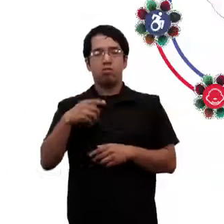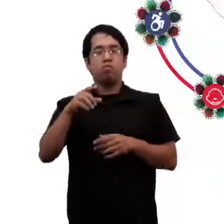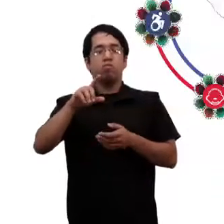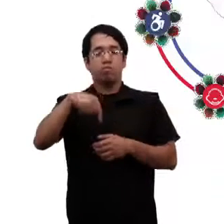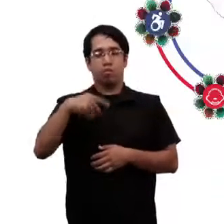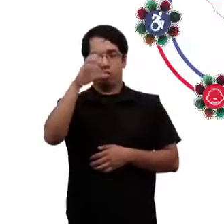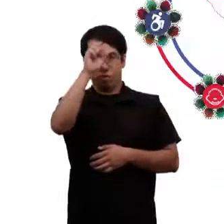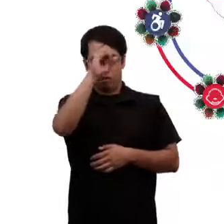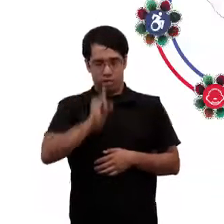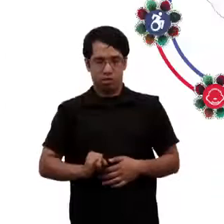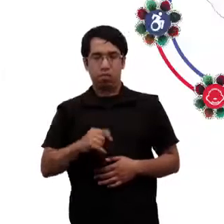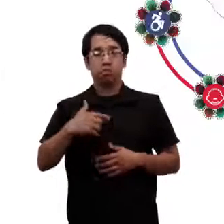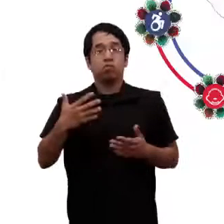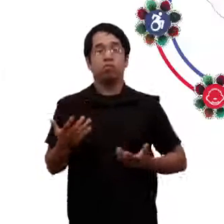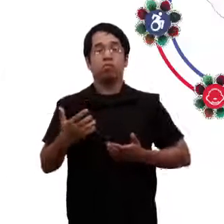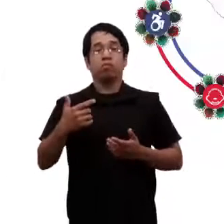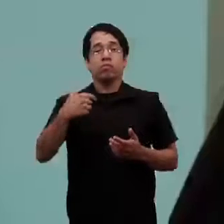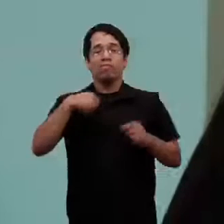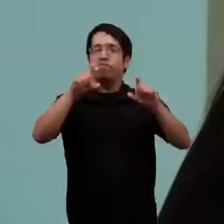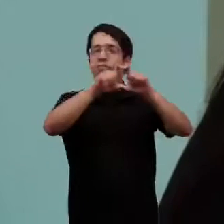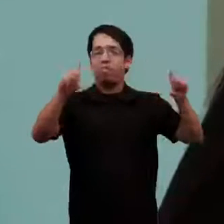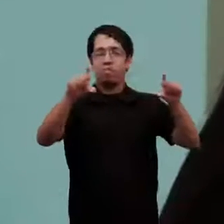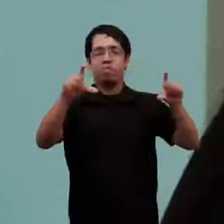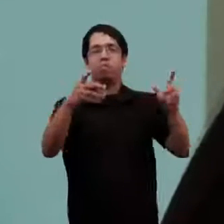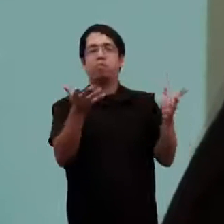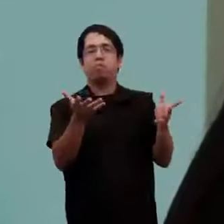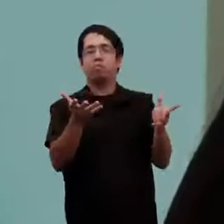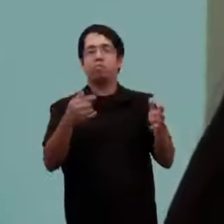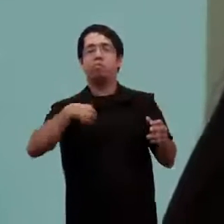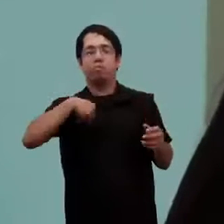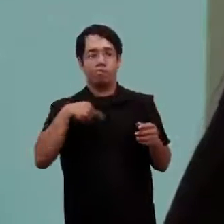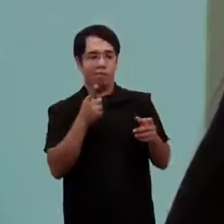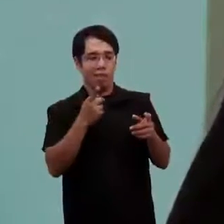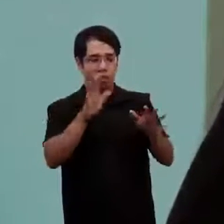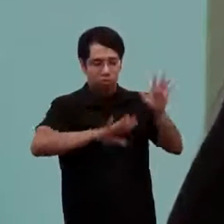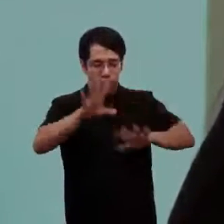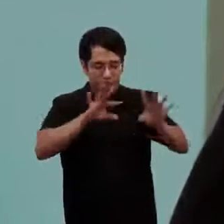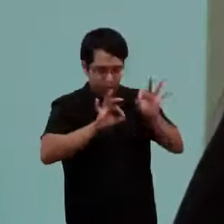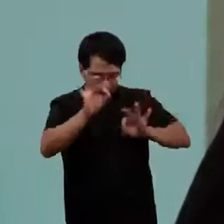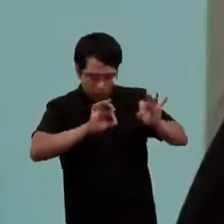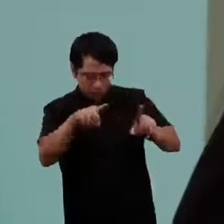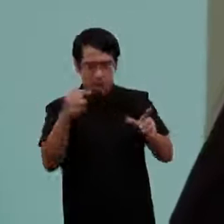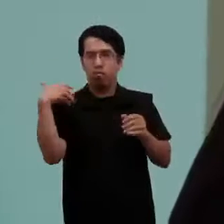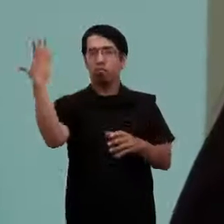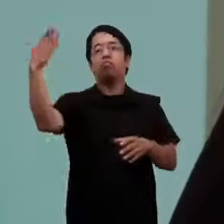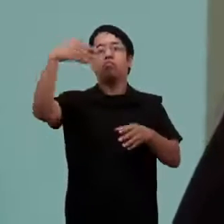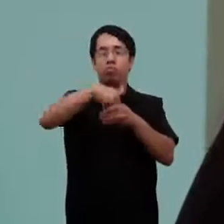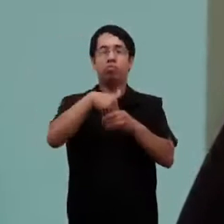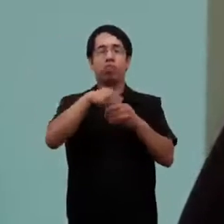Personas con Discapacidad. El tema justamente es el abordaje del diseño de políticas públicas